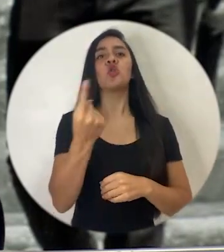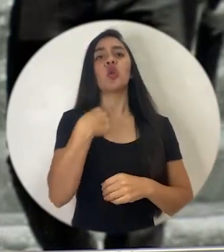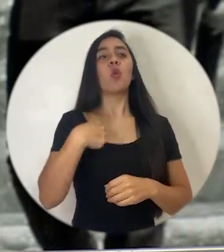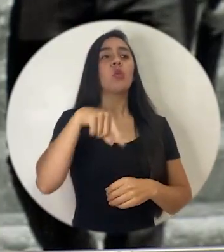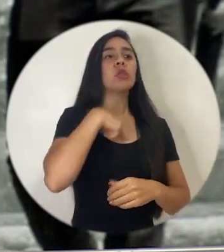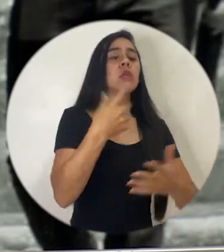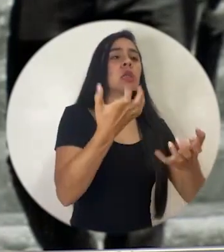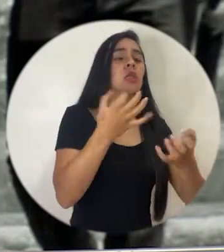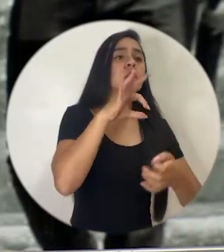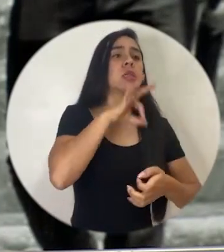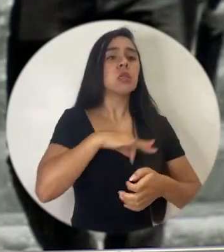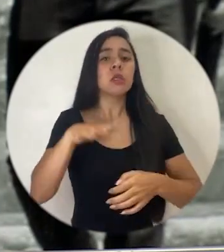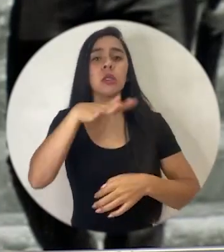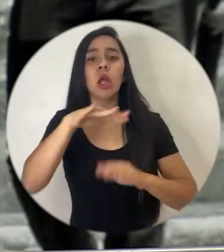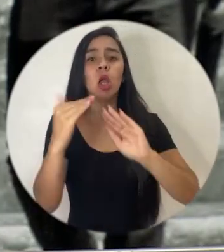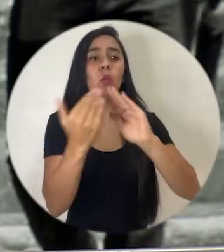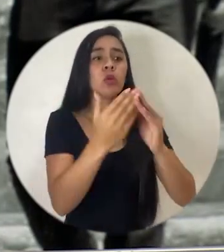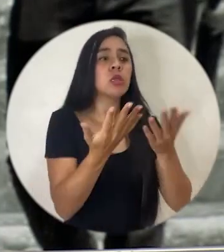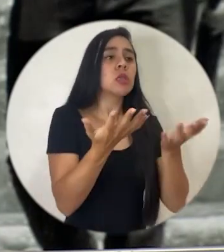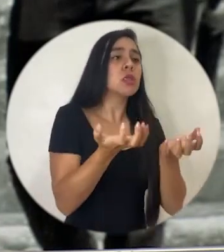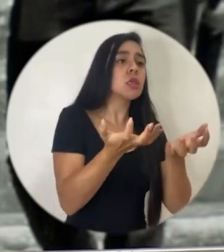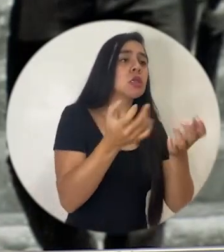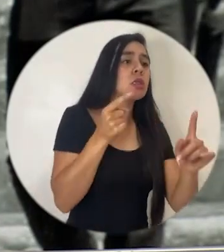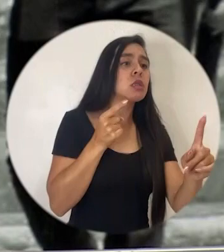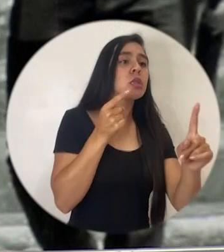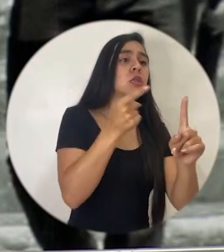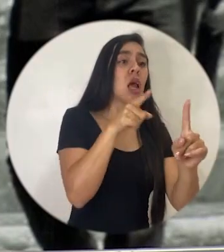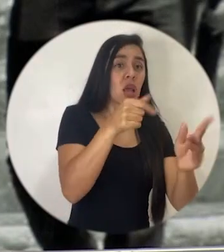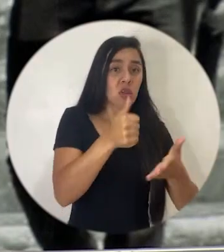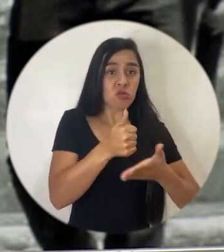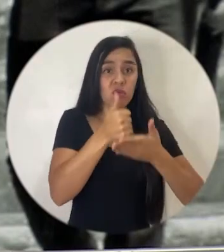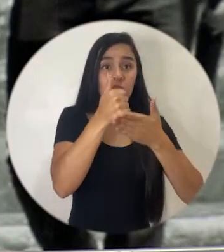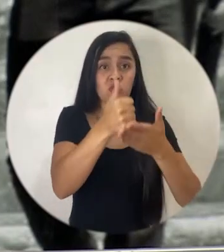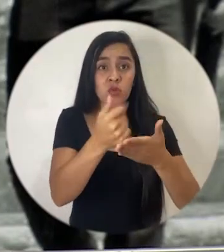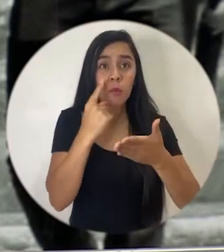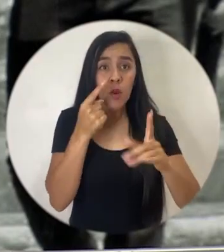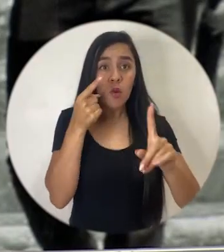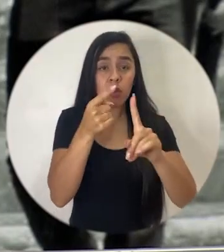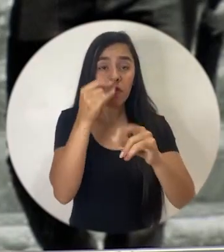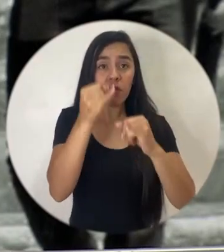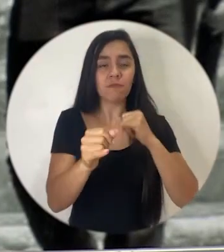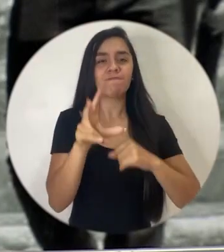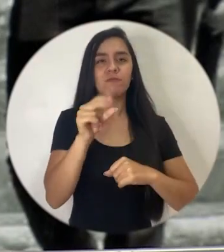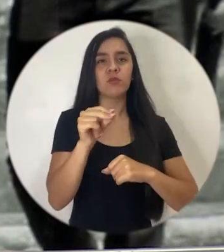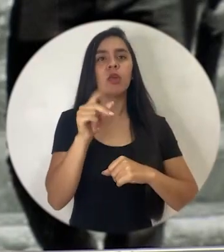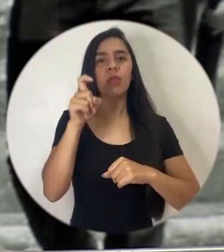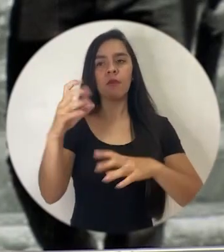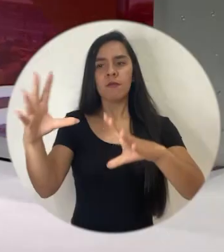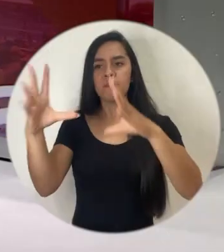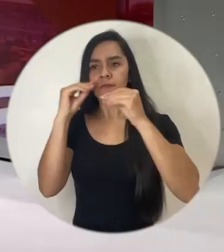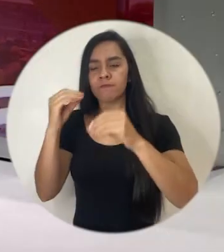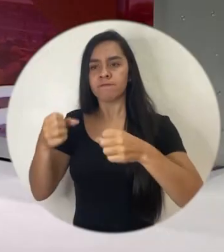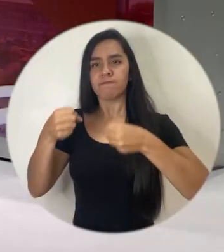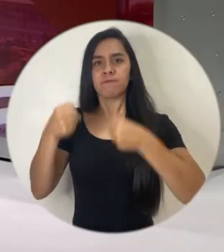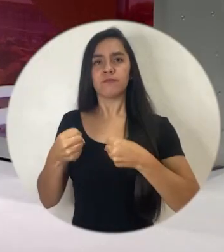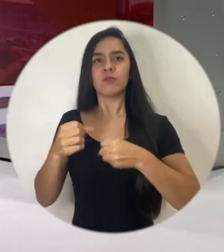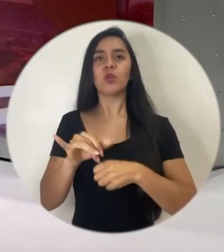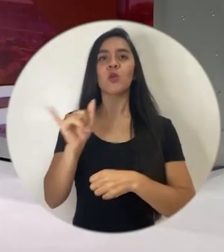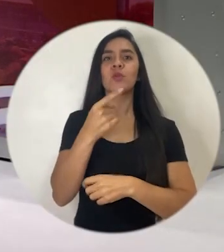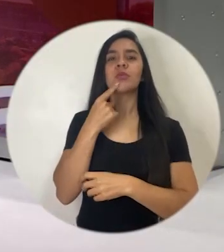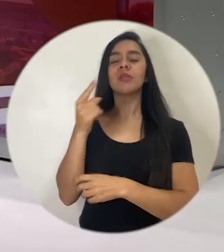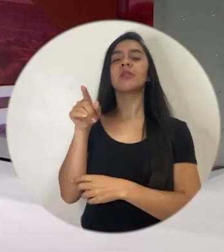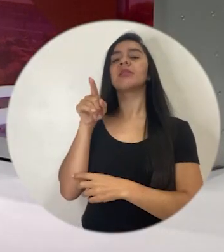intenciones que no ayudan realmente al objetivo final. Sí, con usted coincide David Gurson,